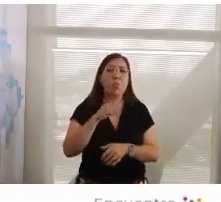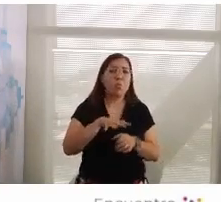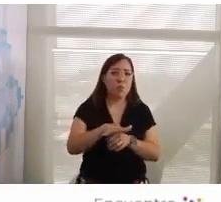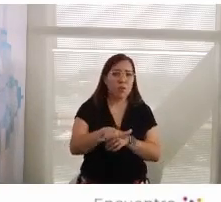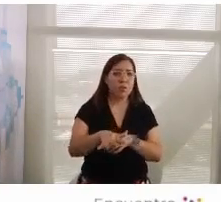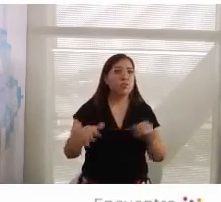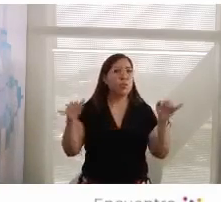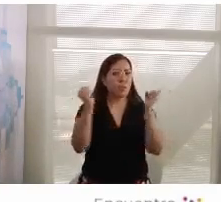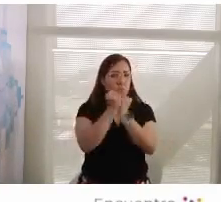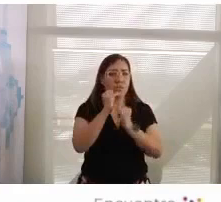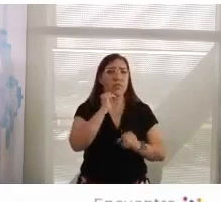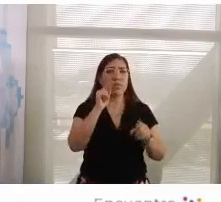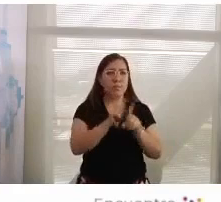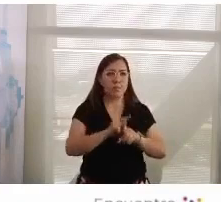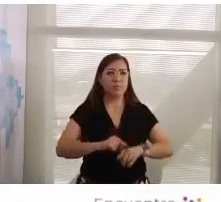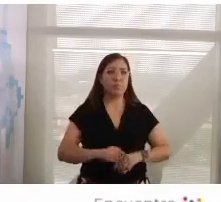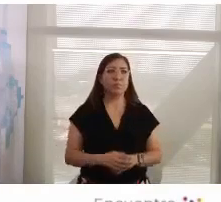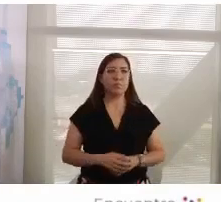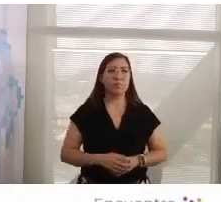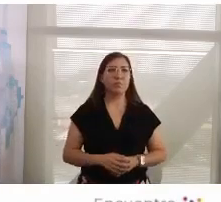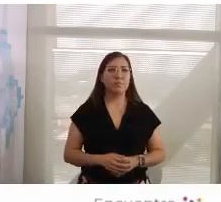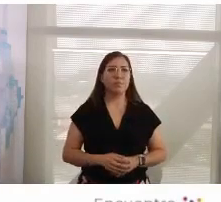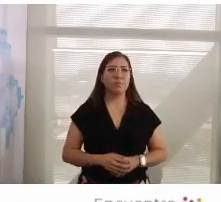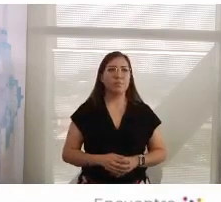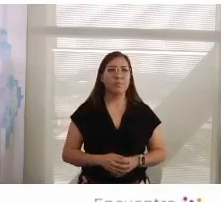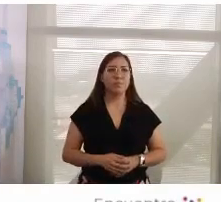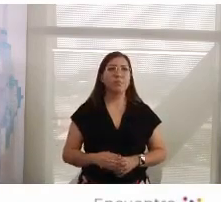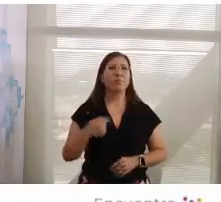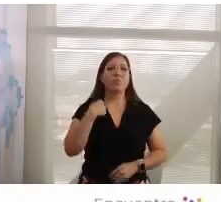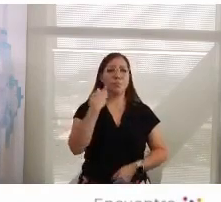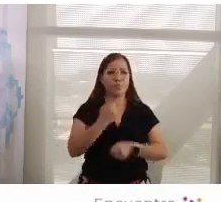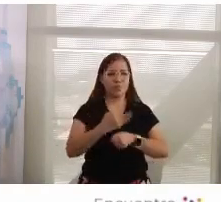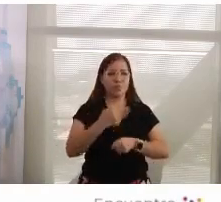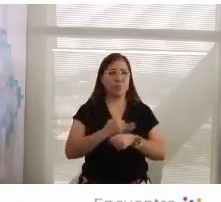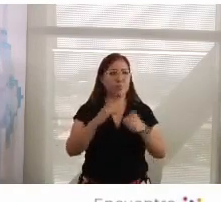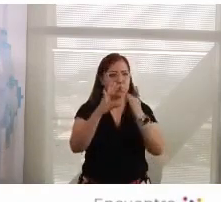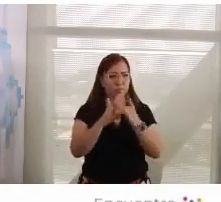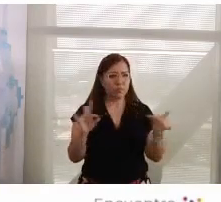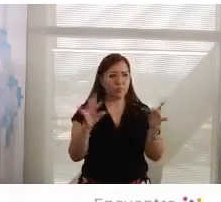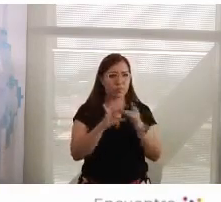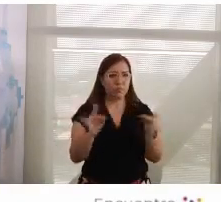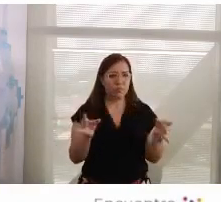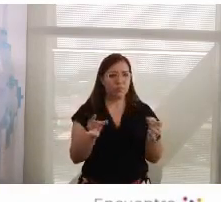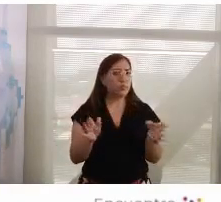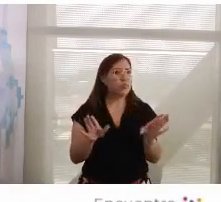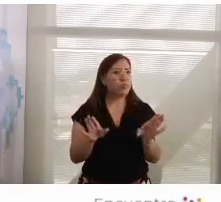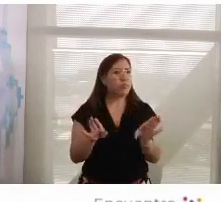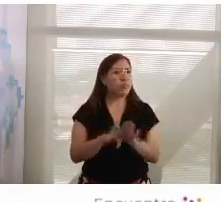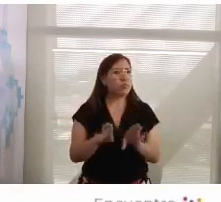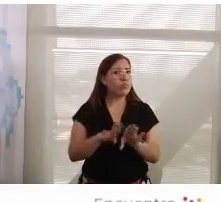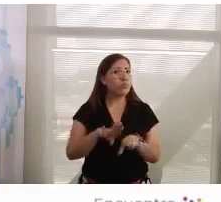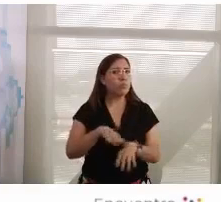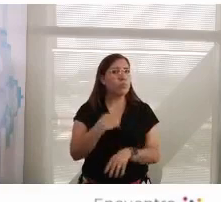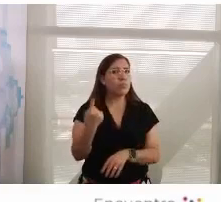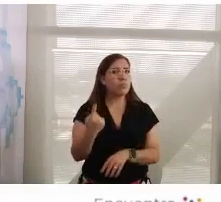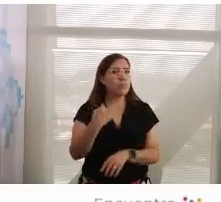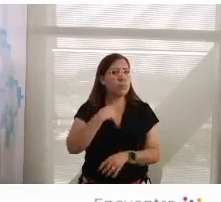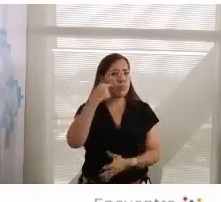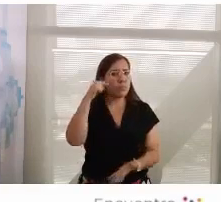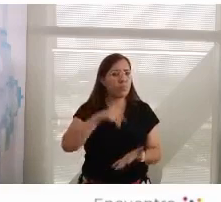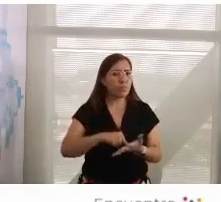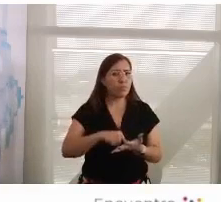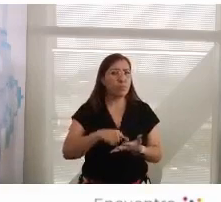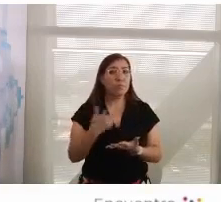forma, me gusta mucho escuchar, Ricardo, hasta porque me parece que yo